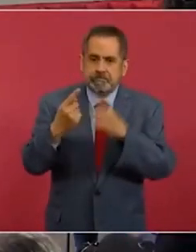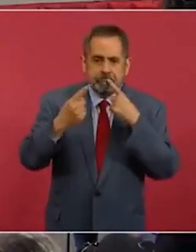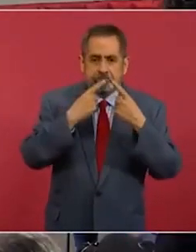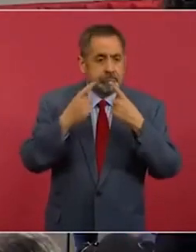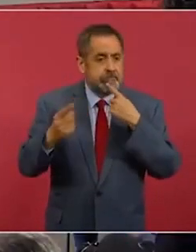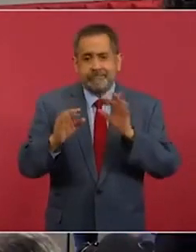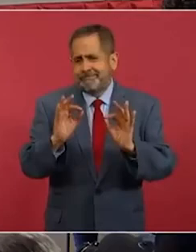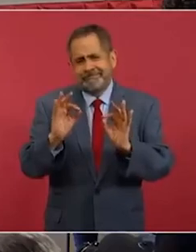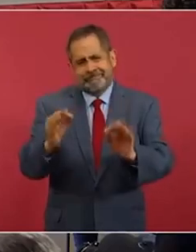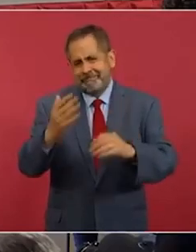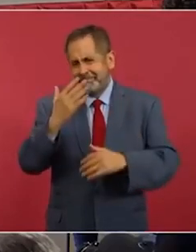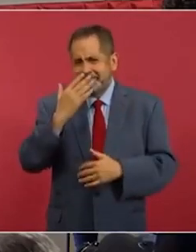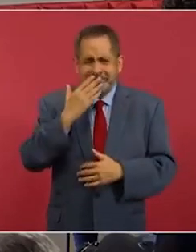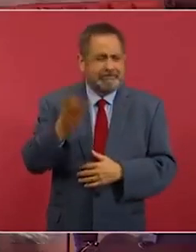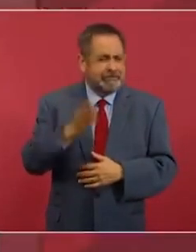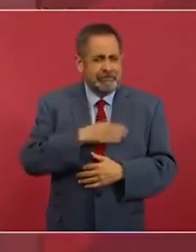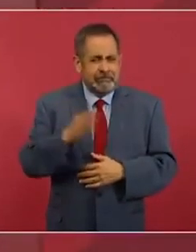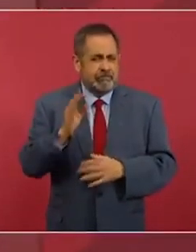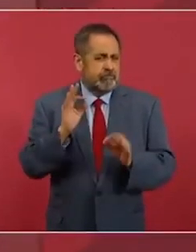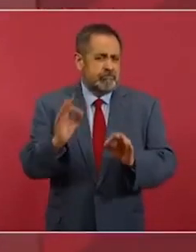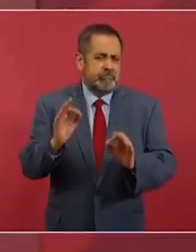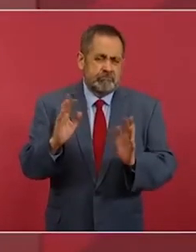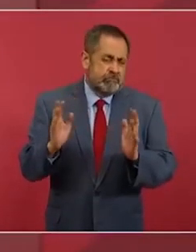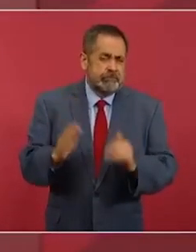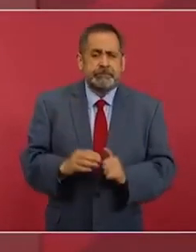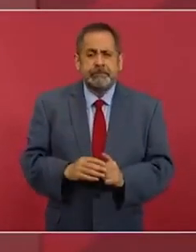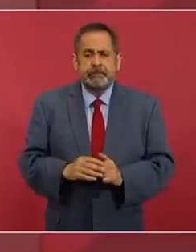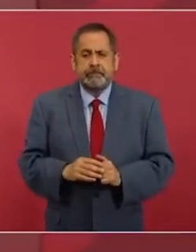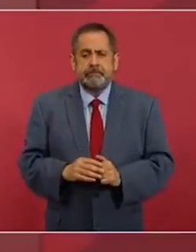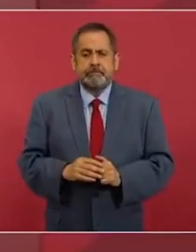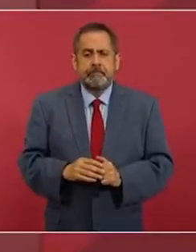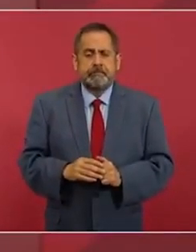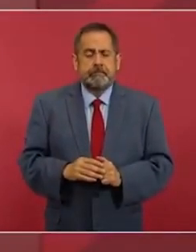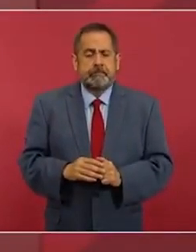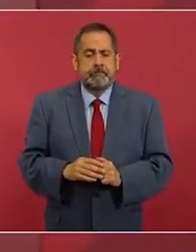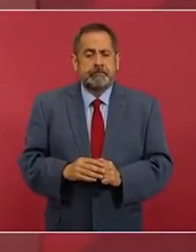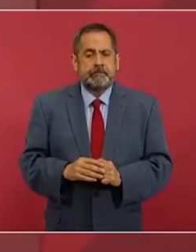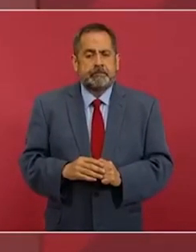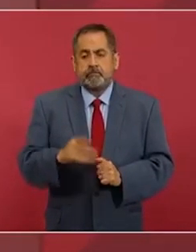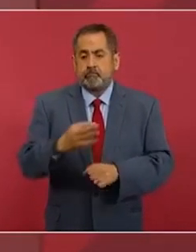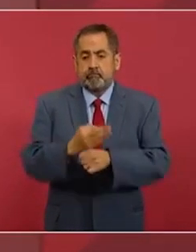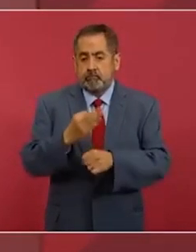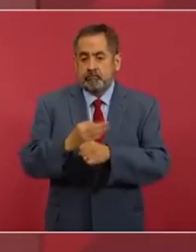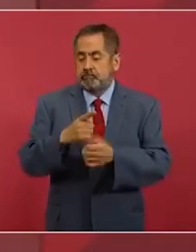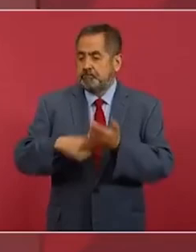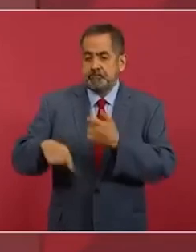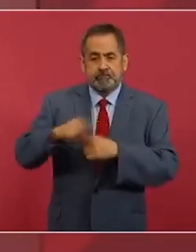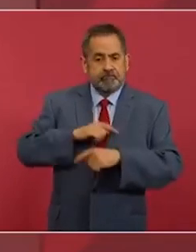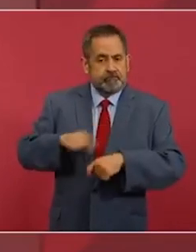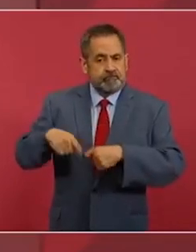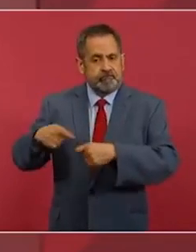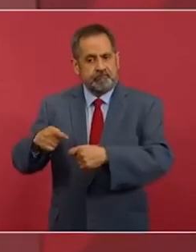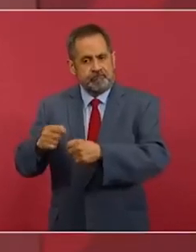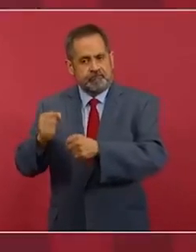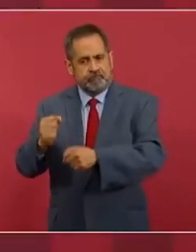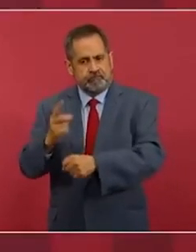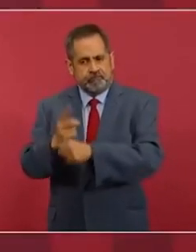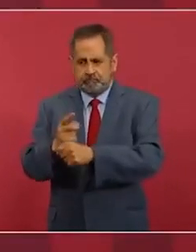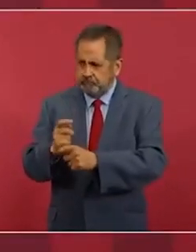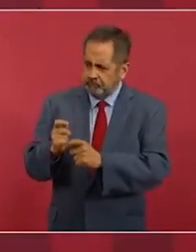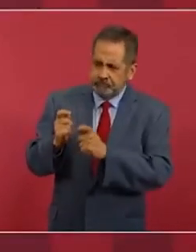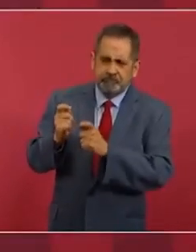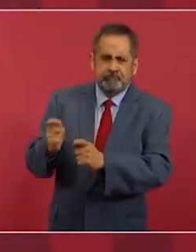mucho, muy, muy bueno y tenemos que garantizar que se